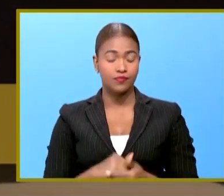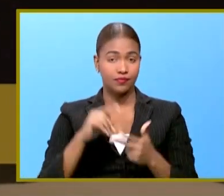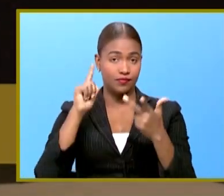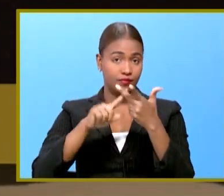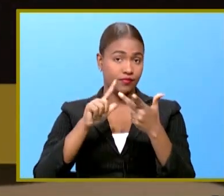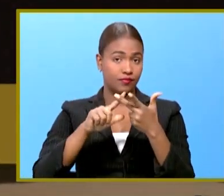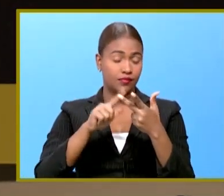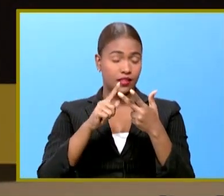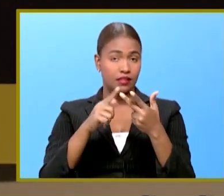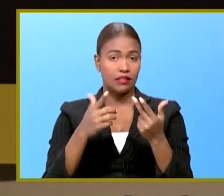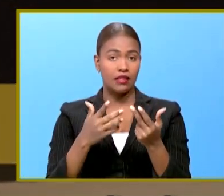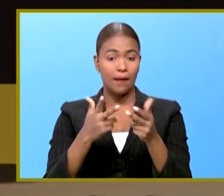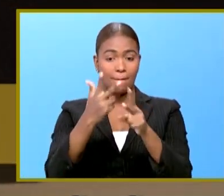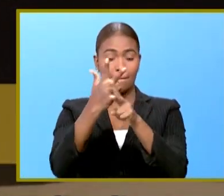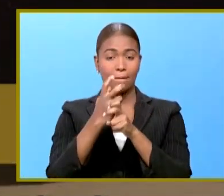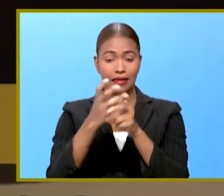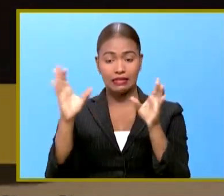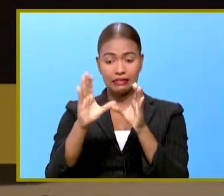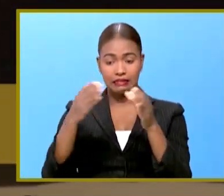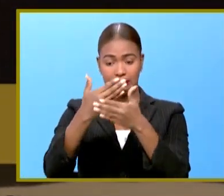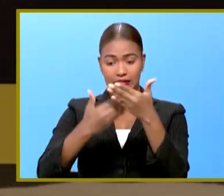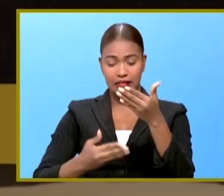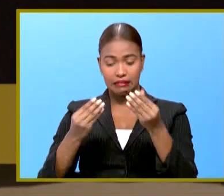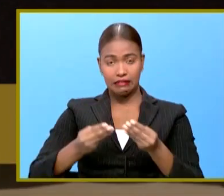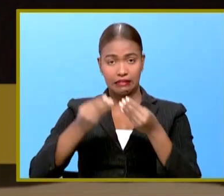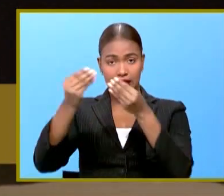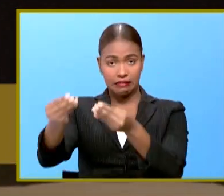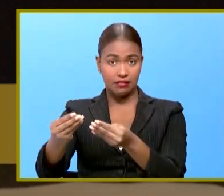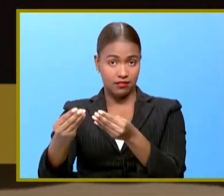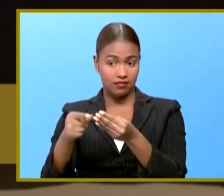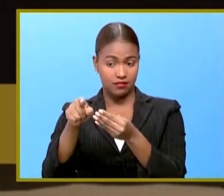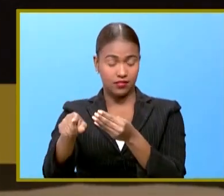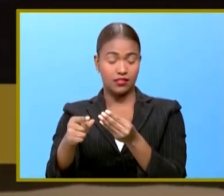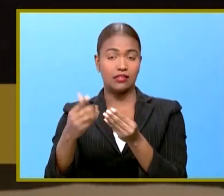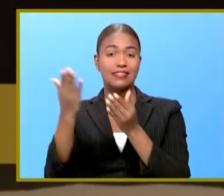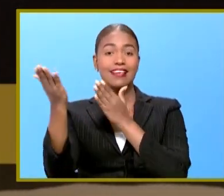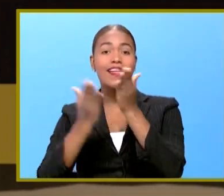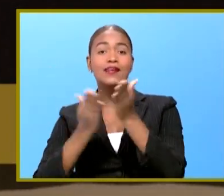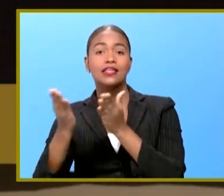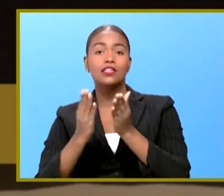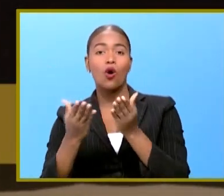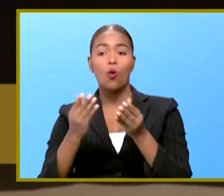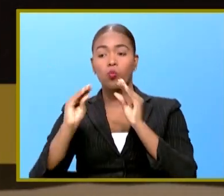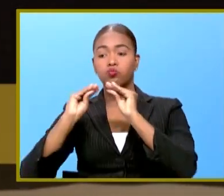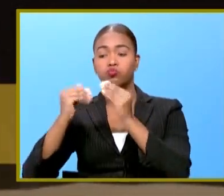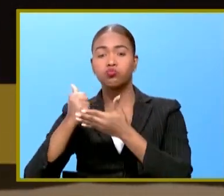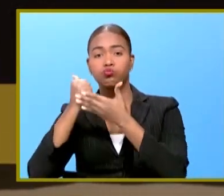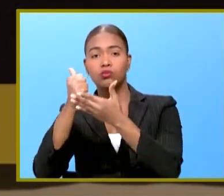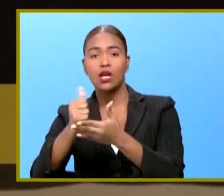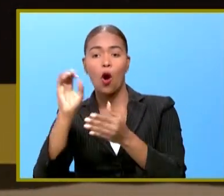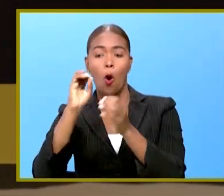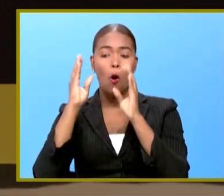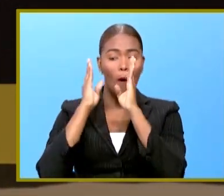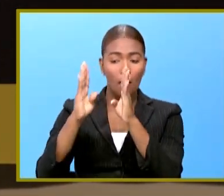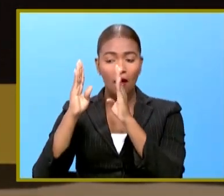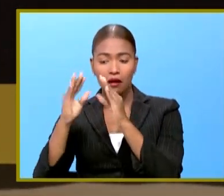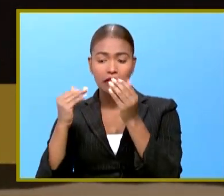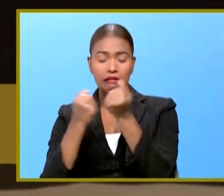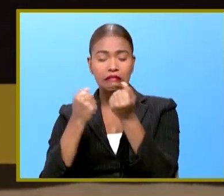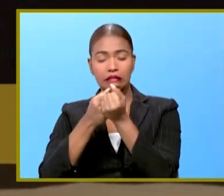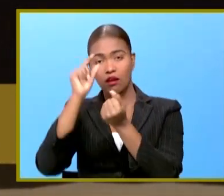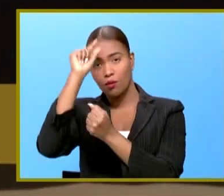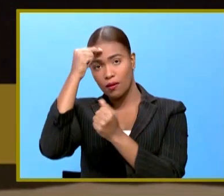Tres prestar a título particular y en forma remunerada servicios de asesoría o de asistencia al Estado